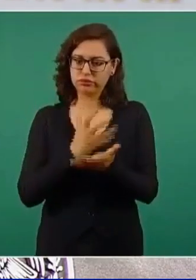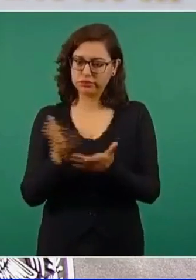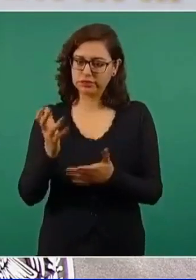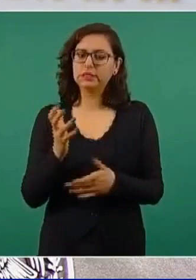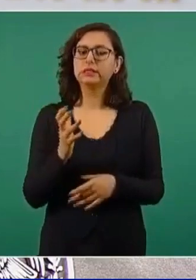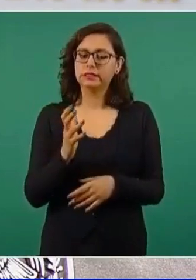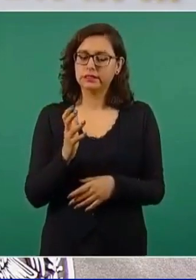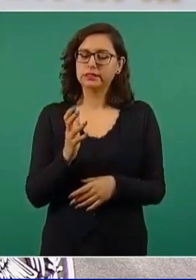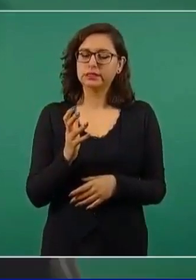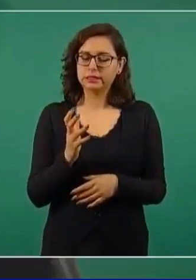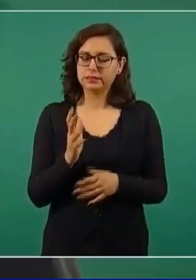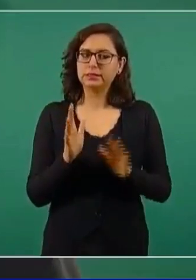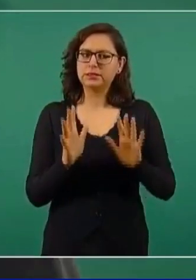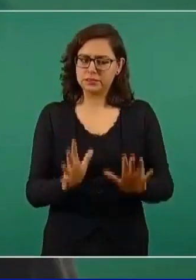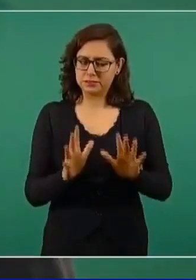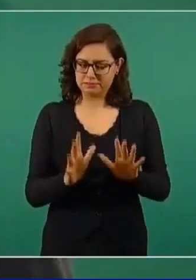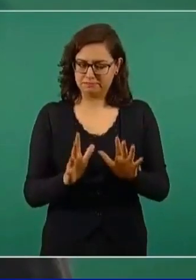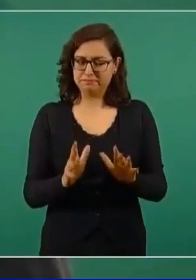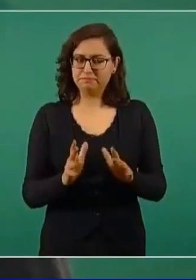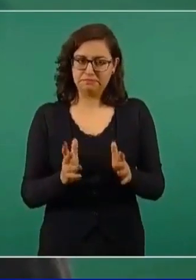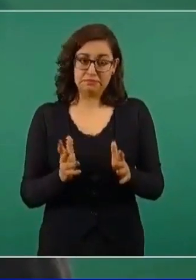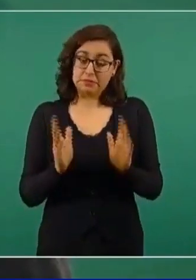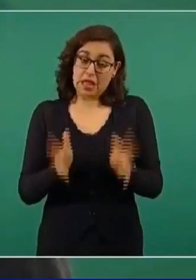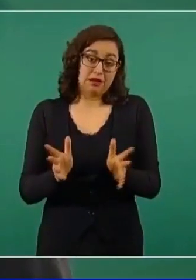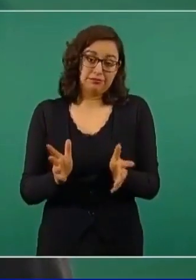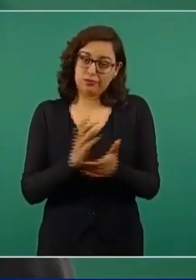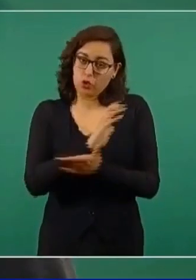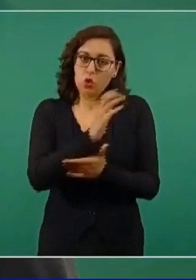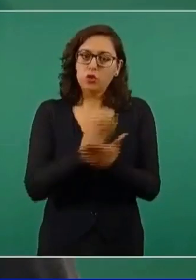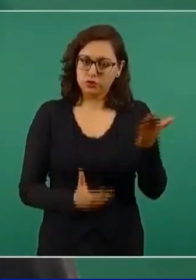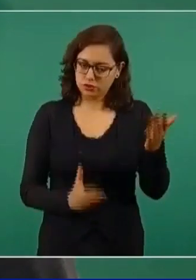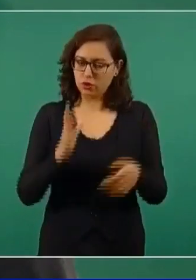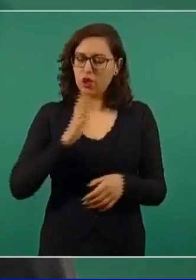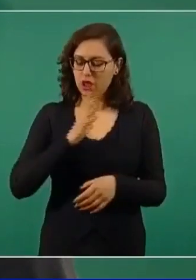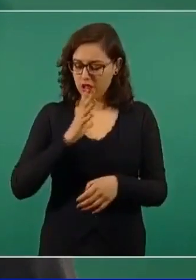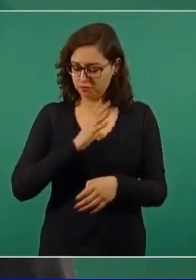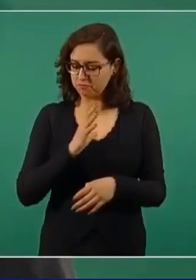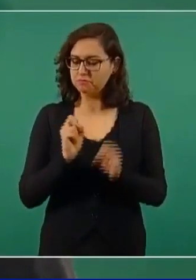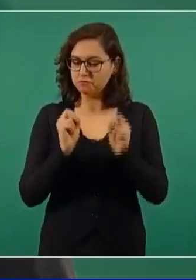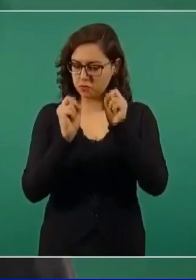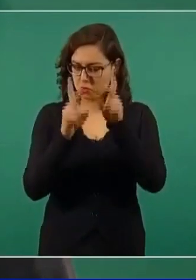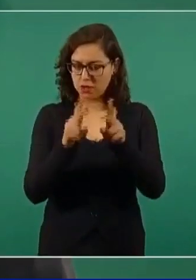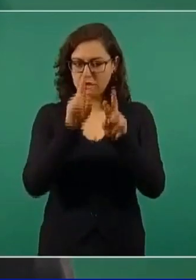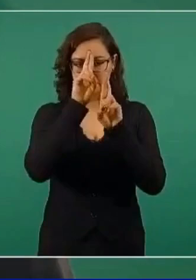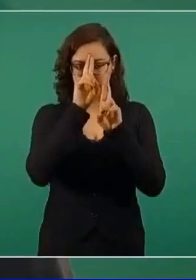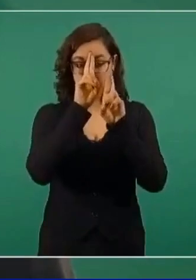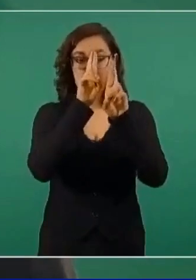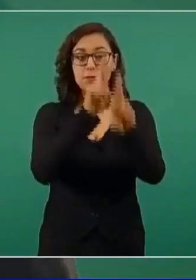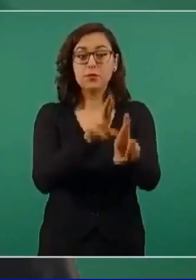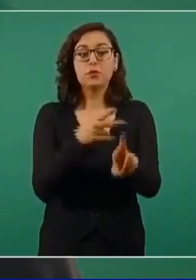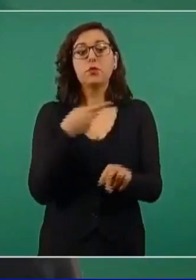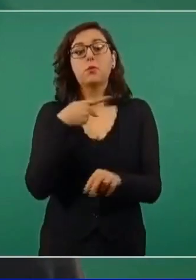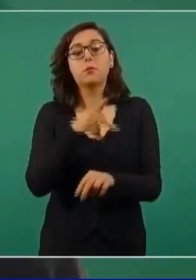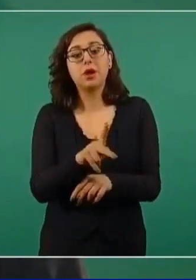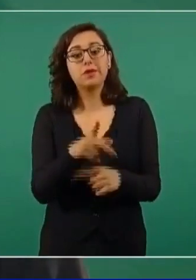se respetan los contratos, pero queremos convencer